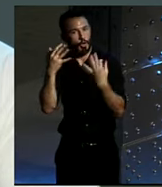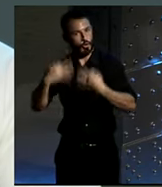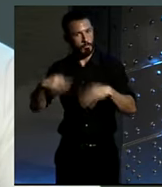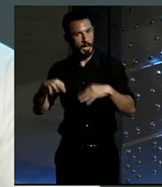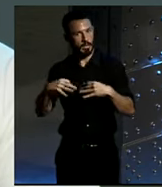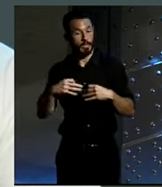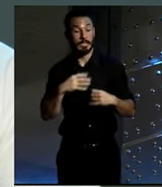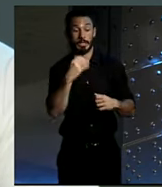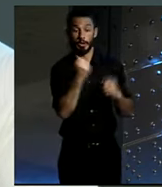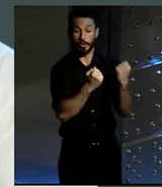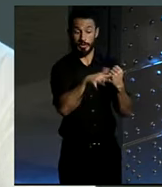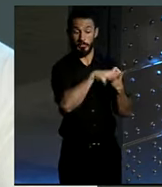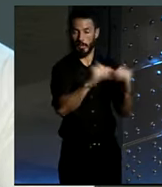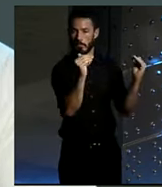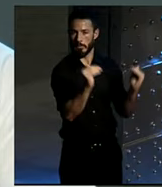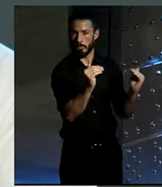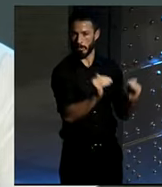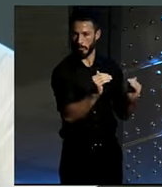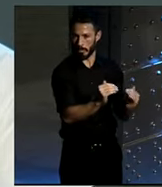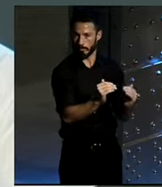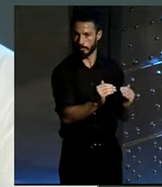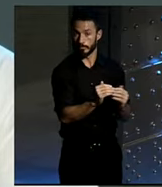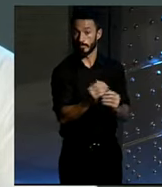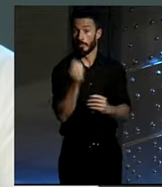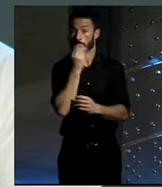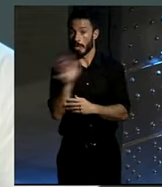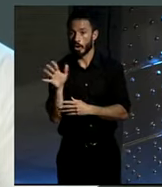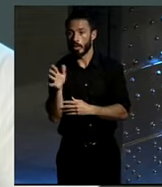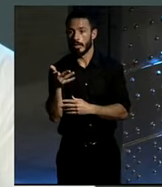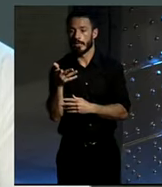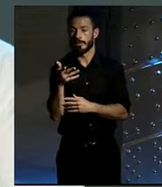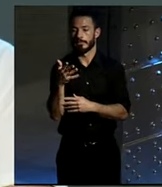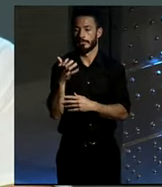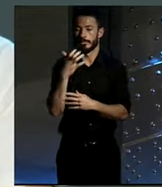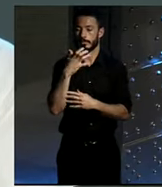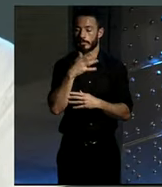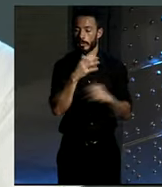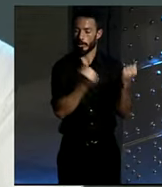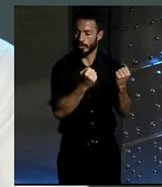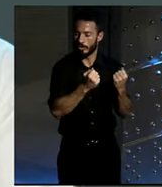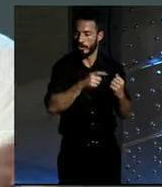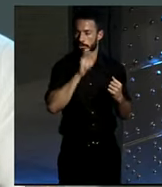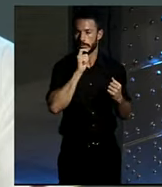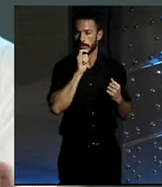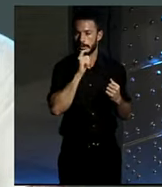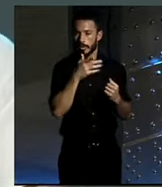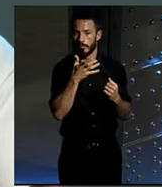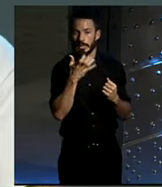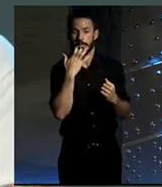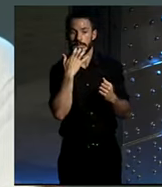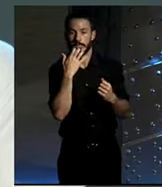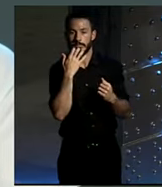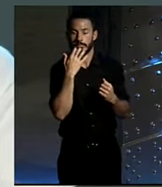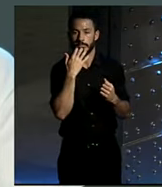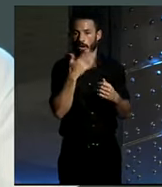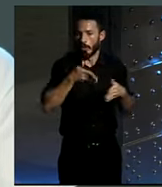mejor política para fomentar la bici y las ciudades para las personas es ponérselo un poco difícil al coche o bastante difícil al coche en las zonas donde sea necesaria. Ya tienen sus autopistas,